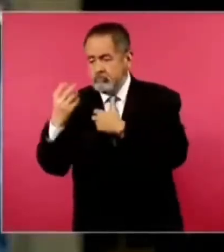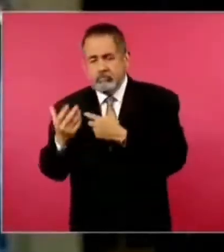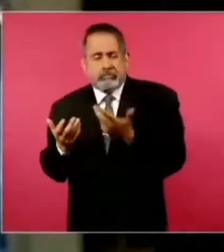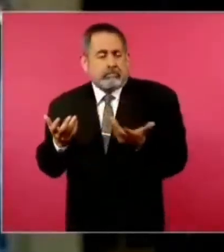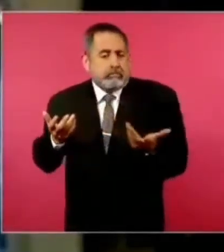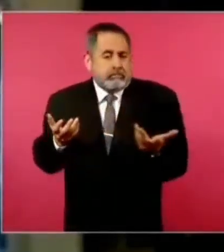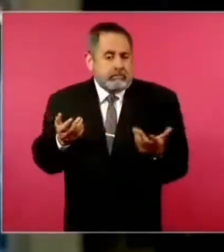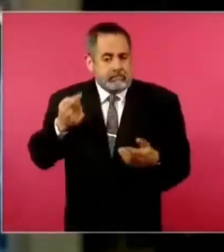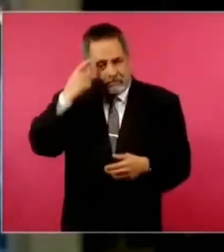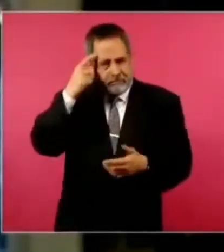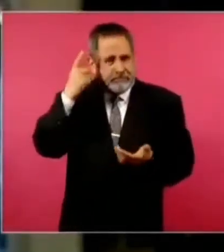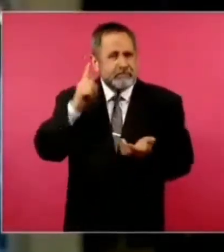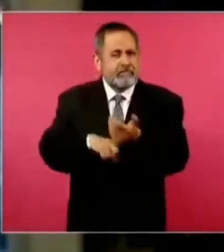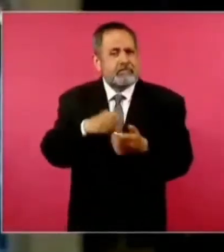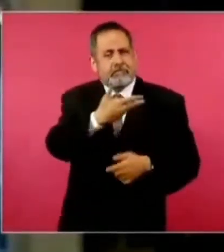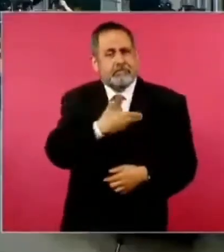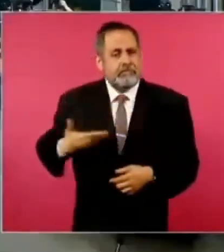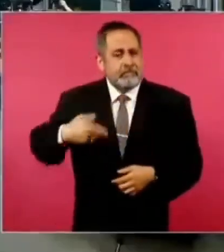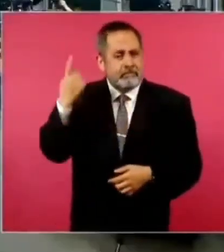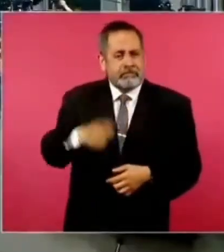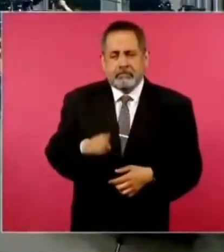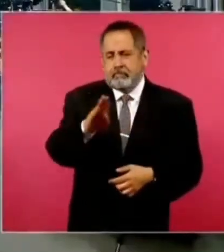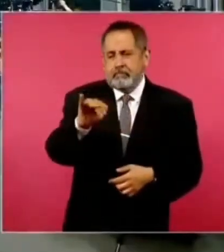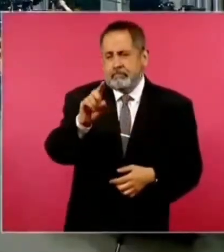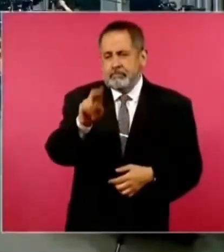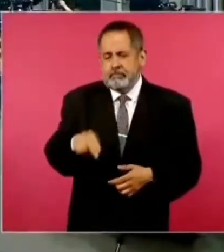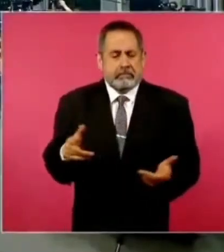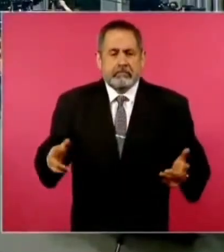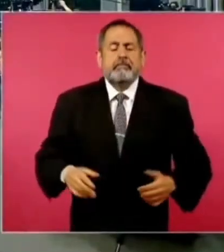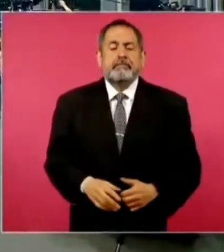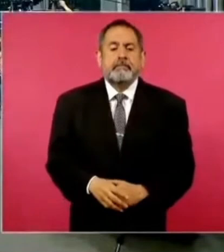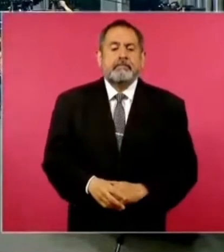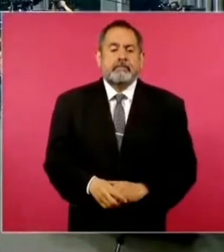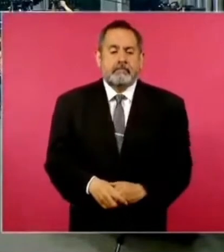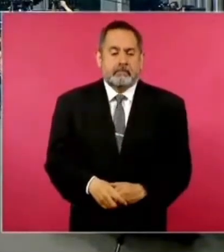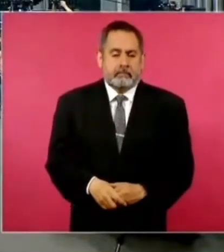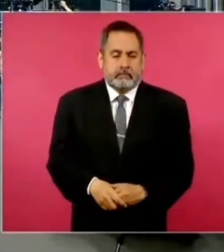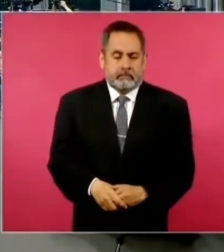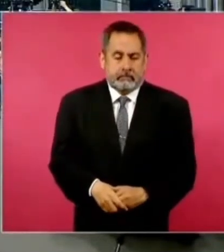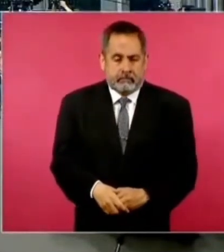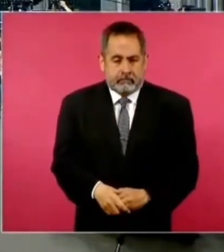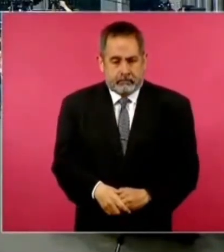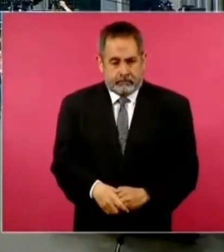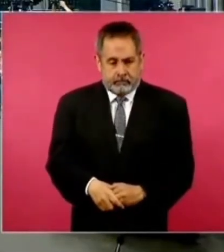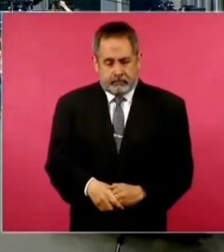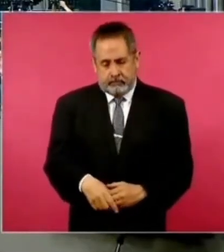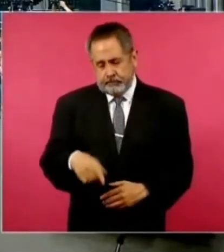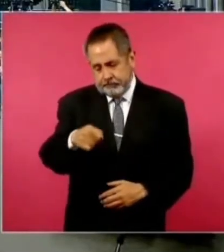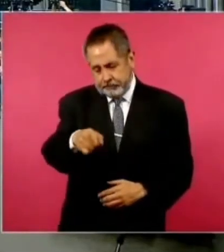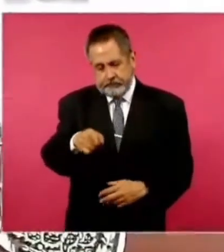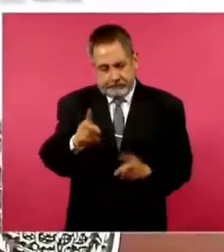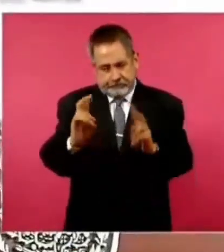última orden del presidente Biden. Bueno, es un tema permanente